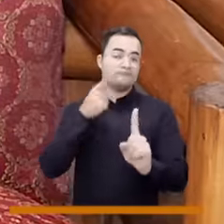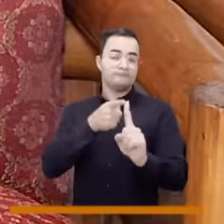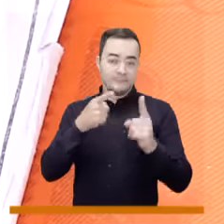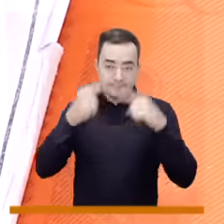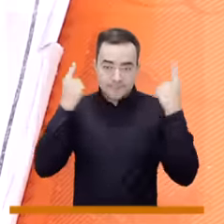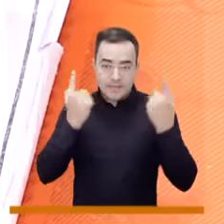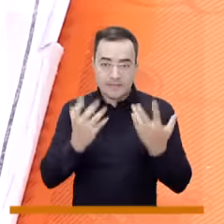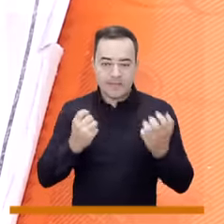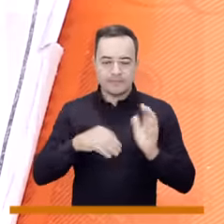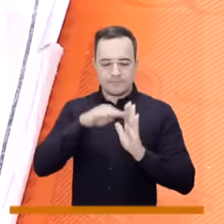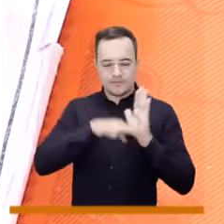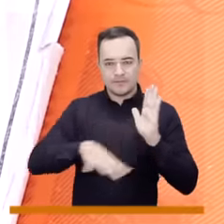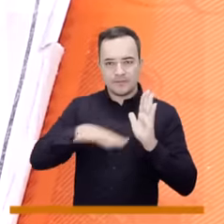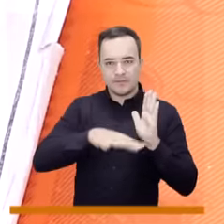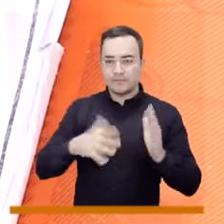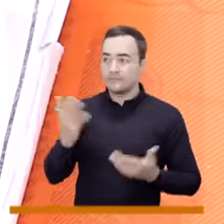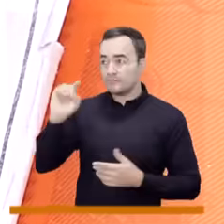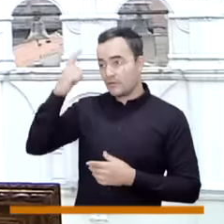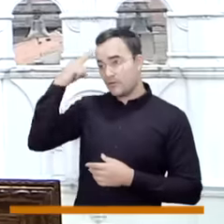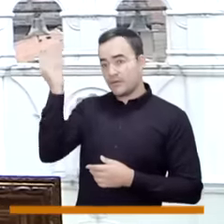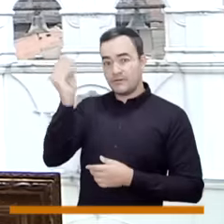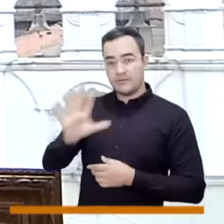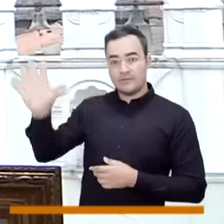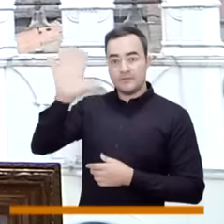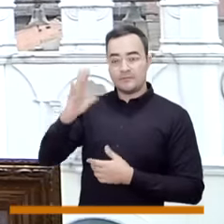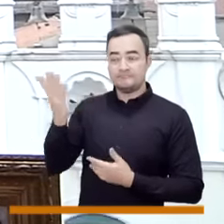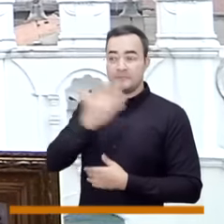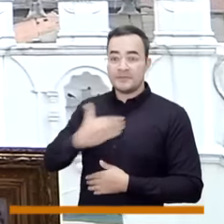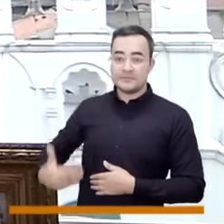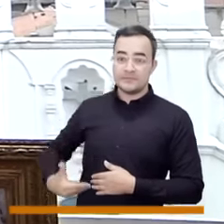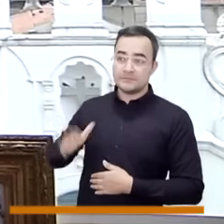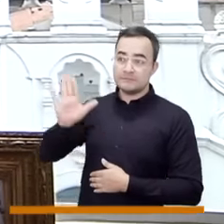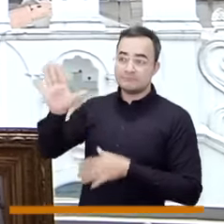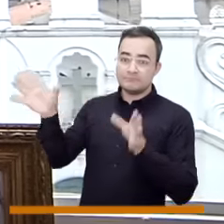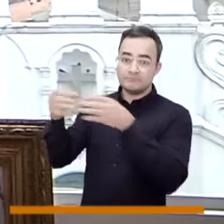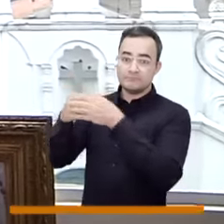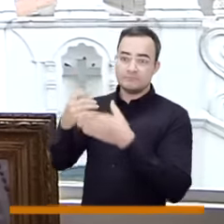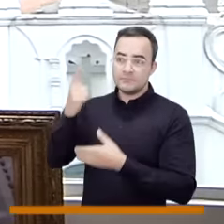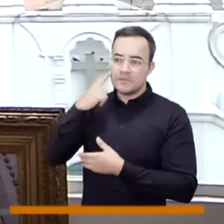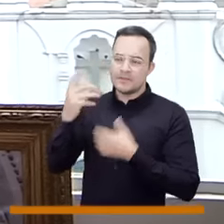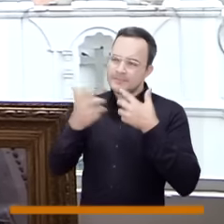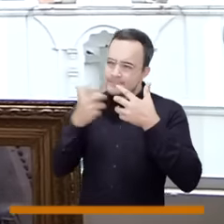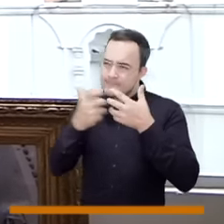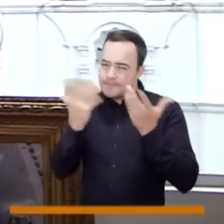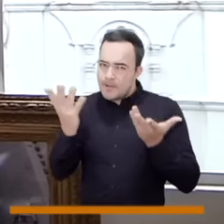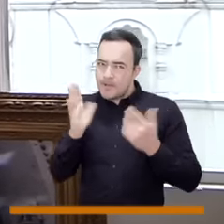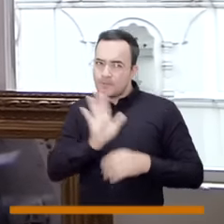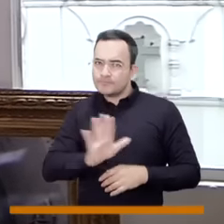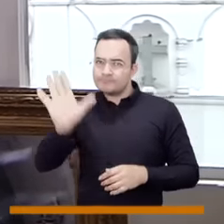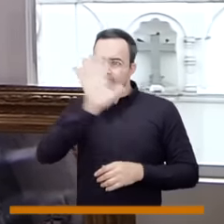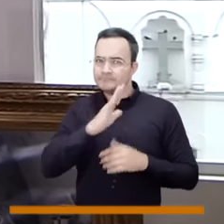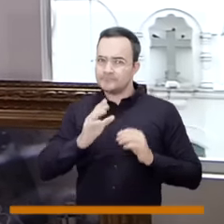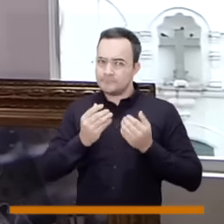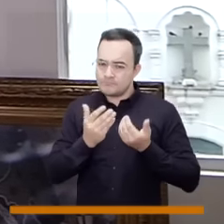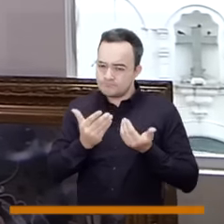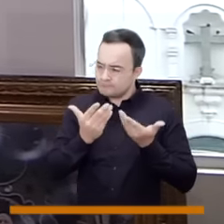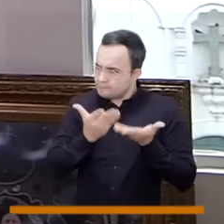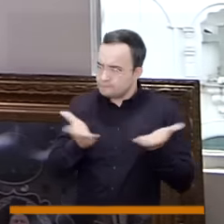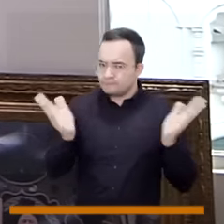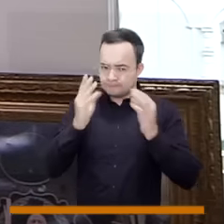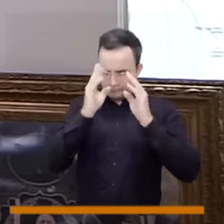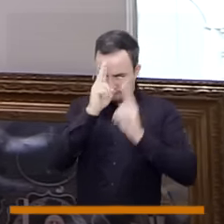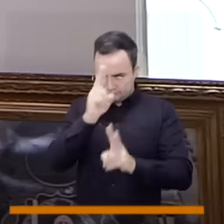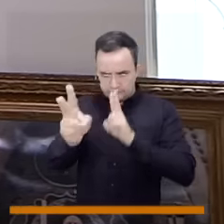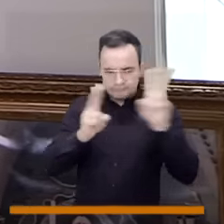pueda estar enlazada con la nación que desde presidencia de la república con un sistema nacional de libertad religiosa que se creó